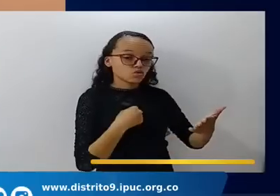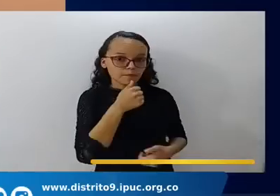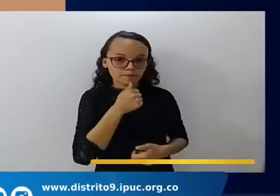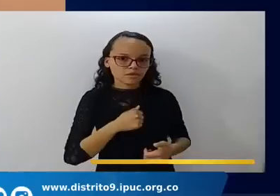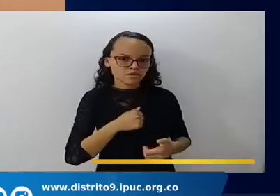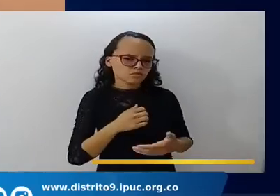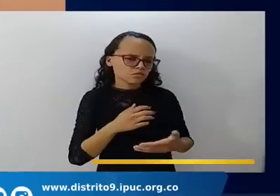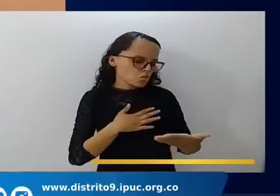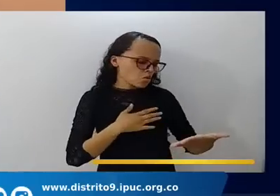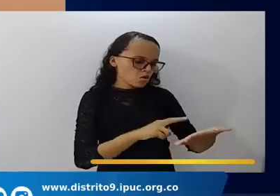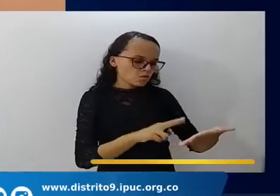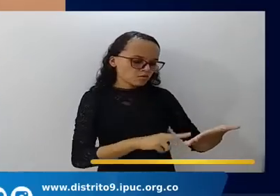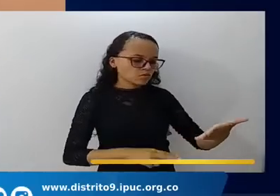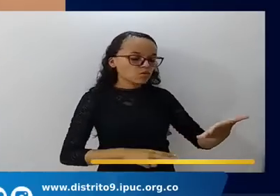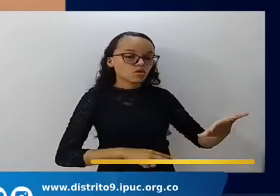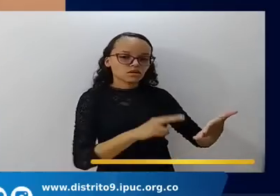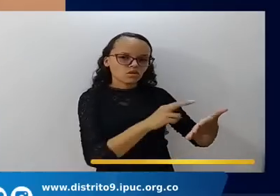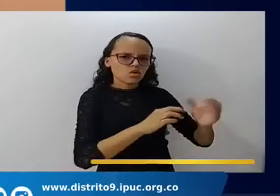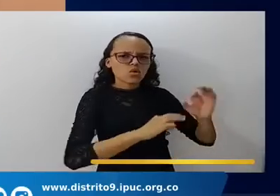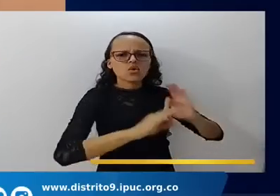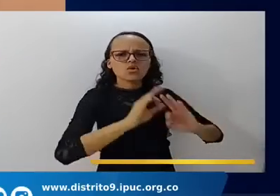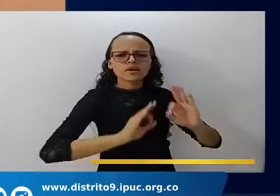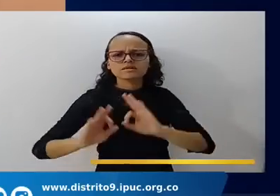Su propia agenda devocional.